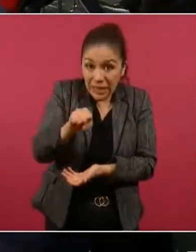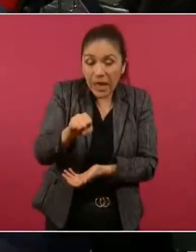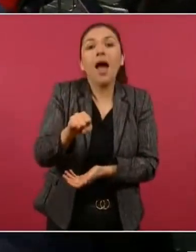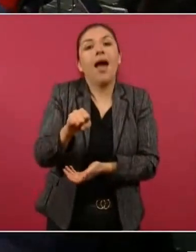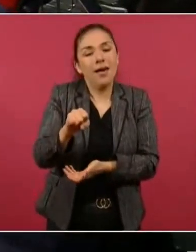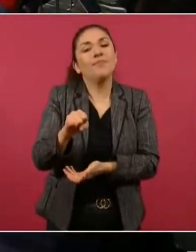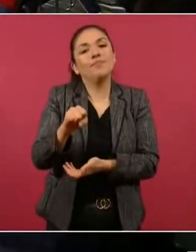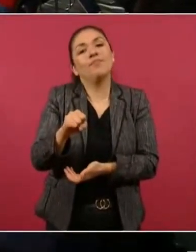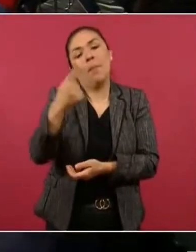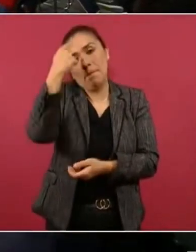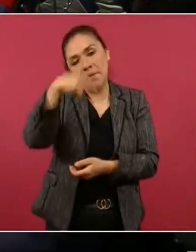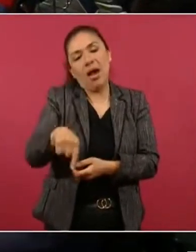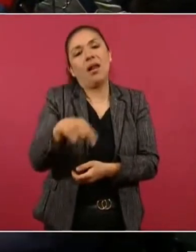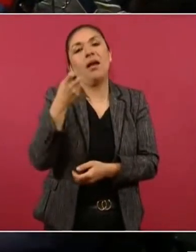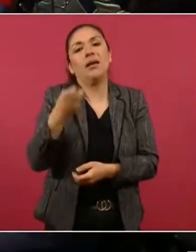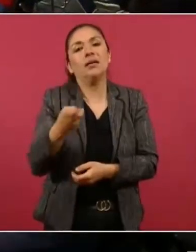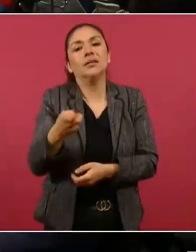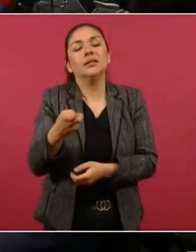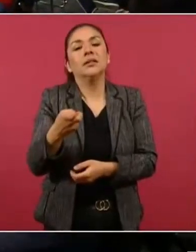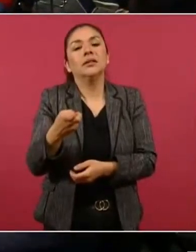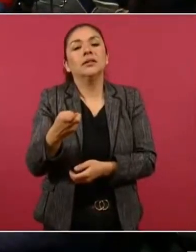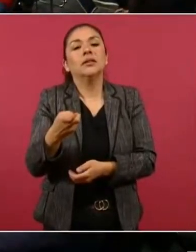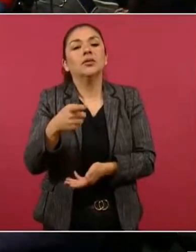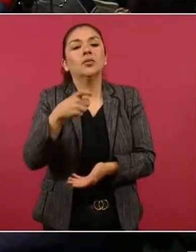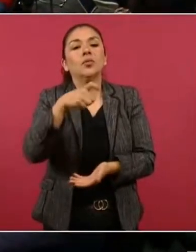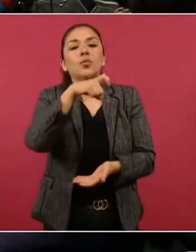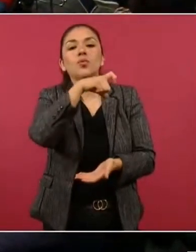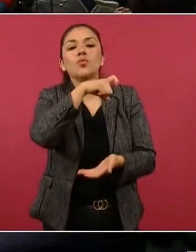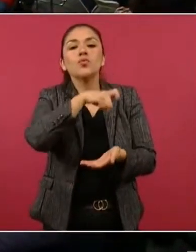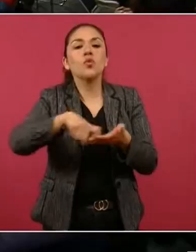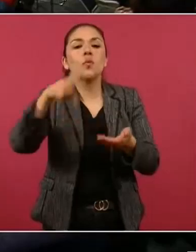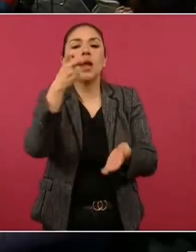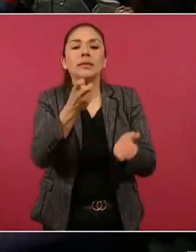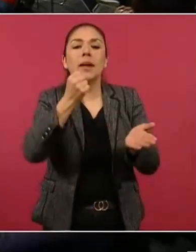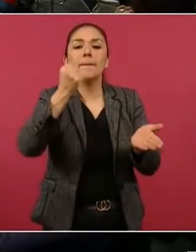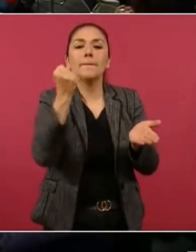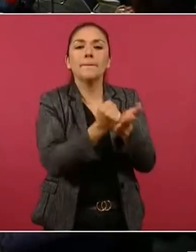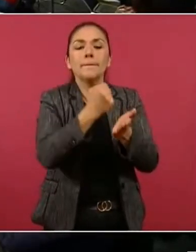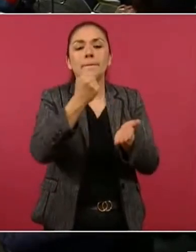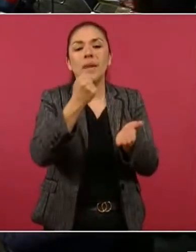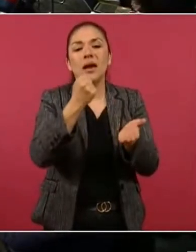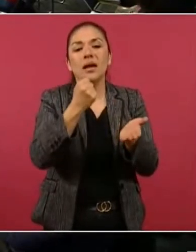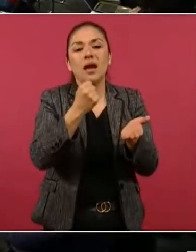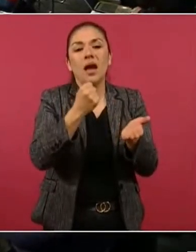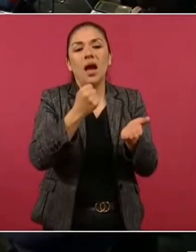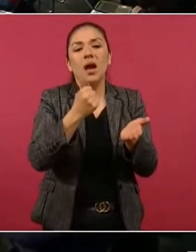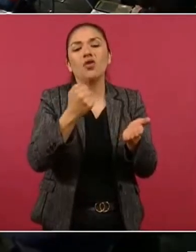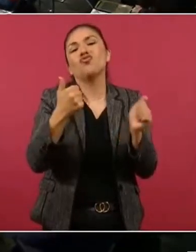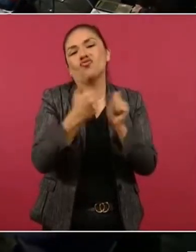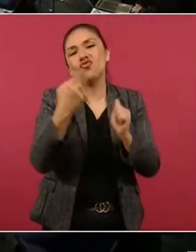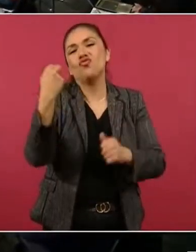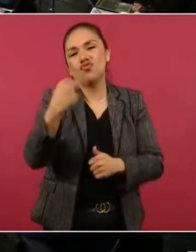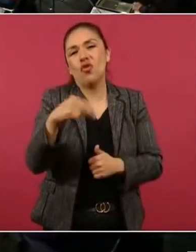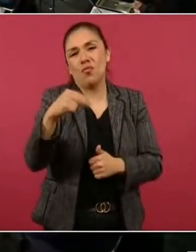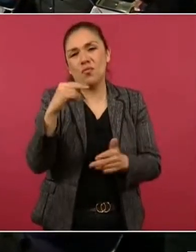adquisición de la marca el nombre